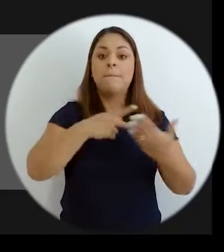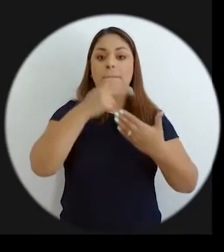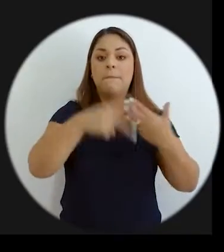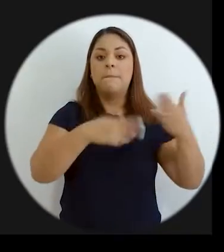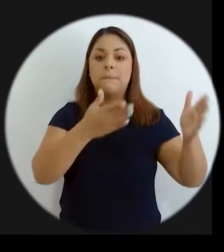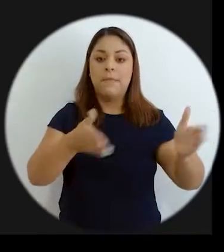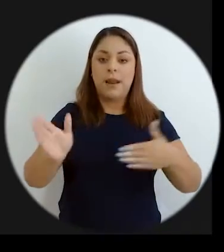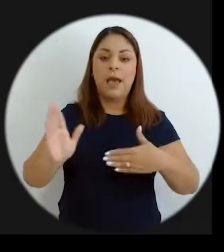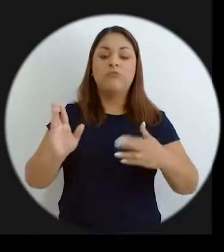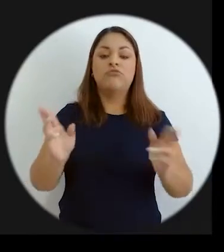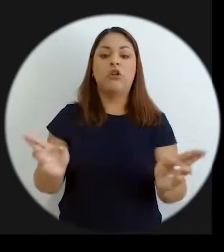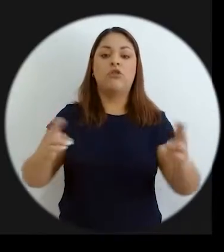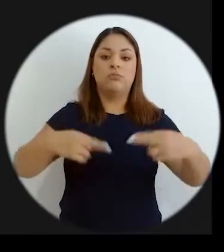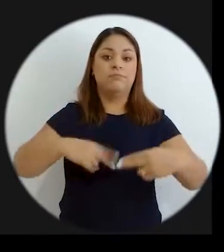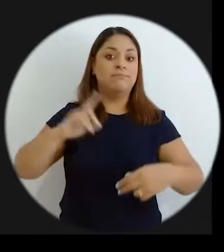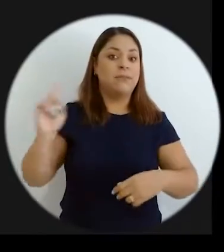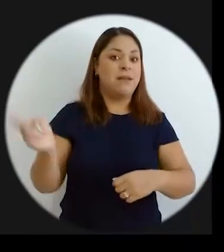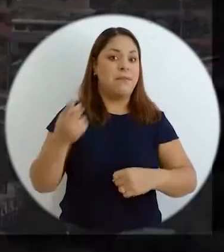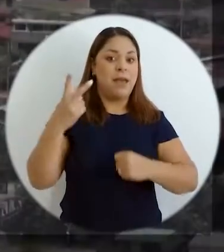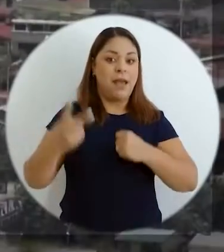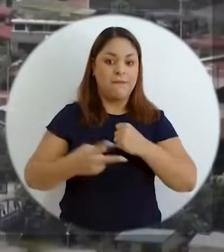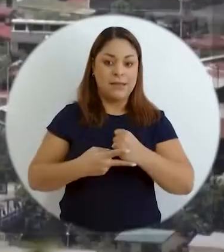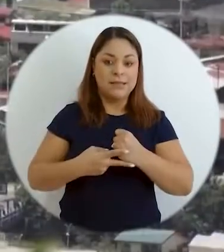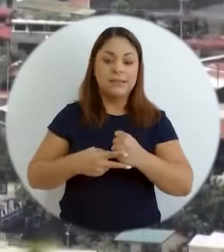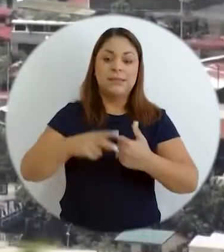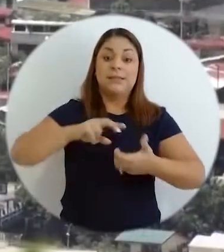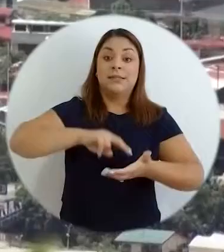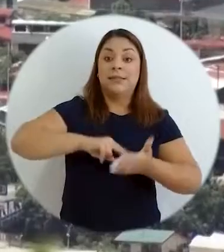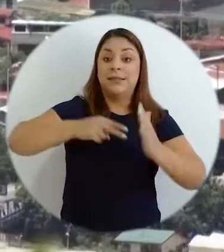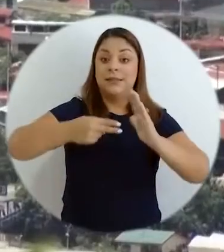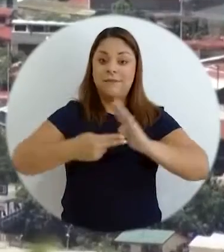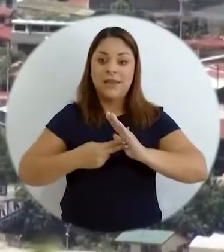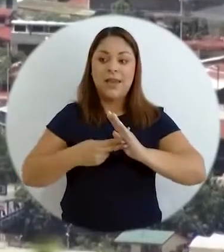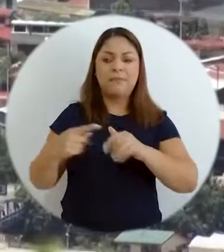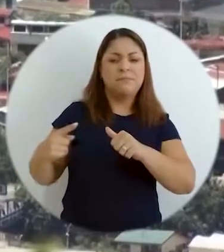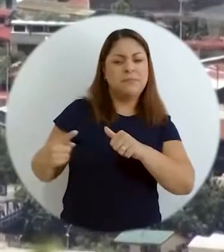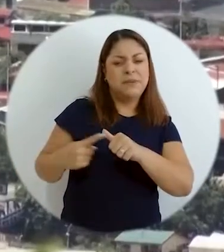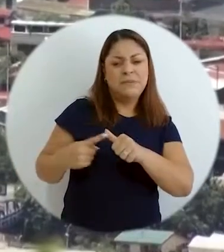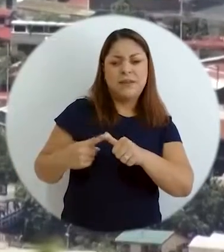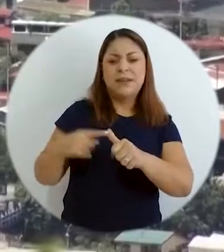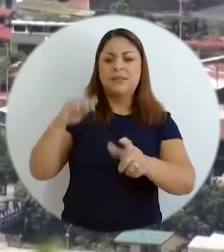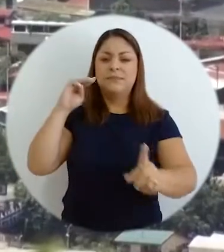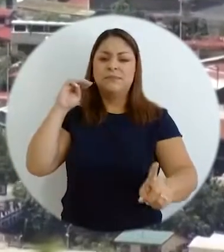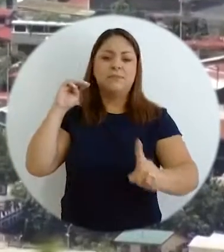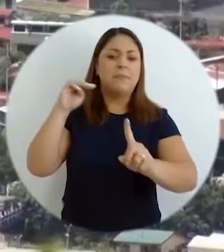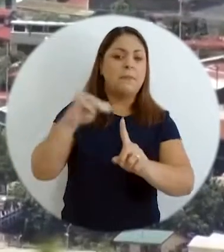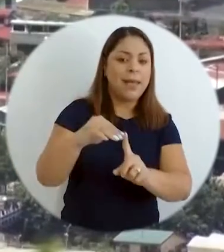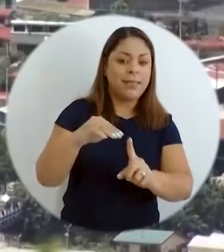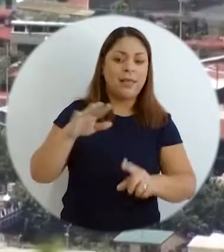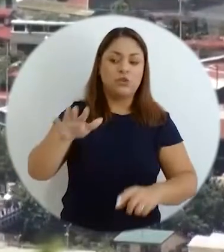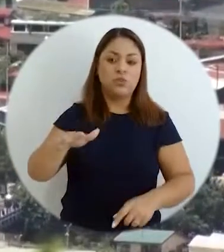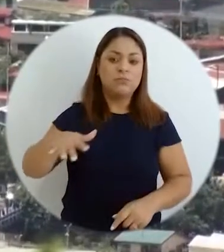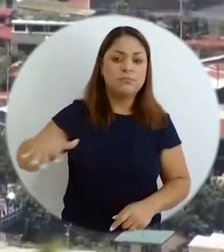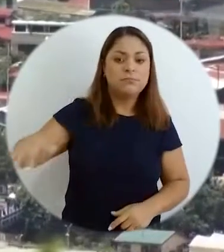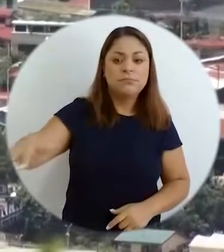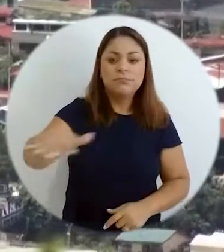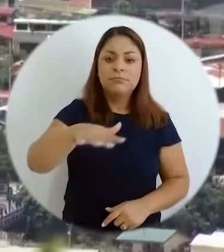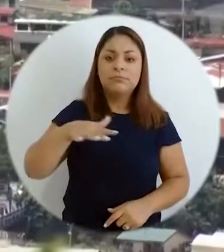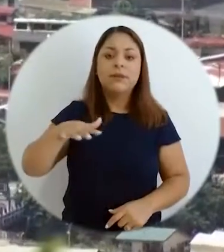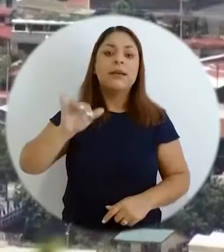plan regionalizado por primera vez. Eso quiere decir que las principales metas sectoriales